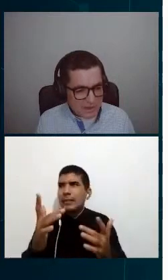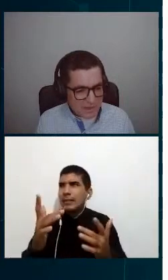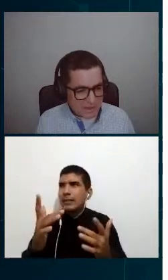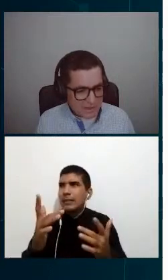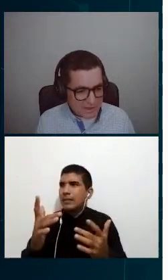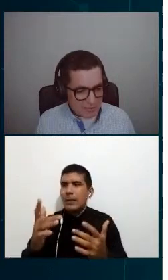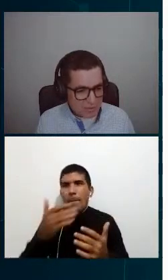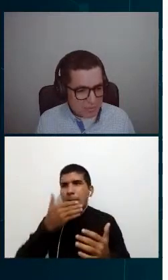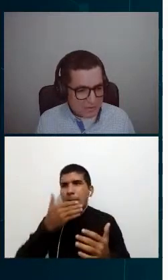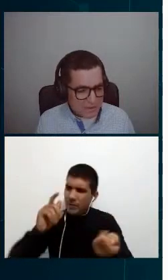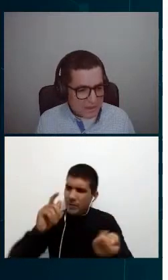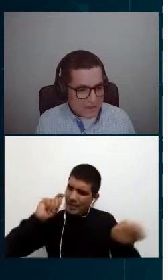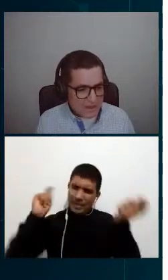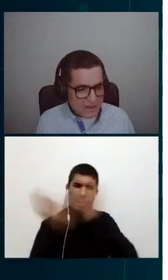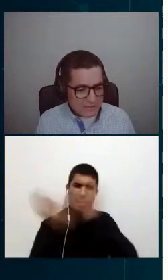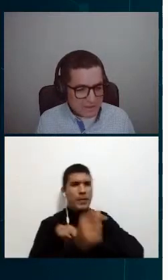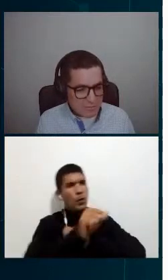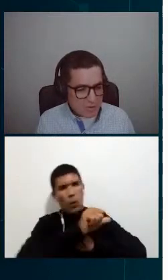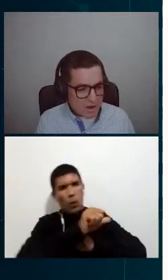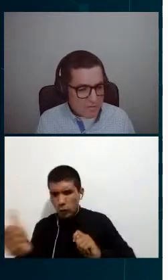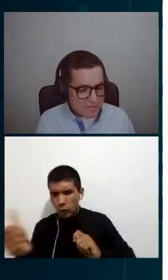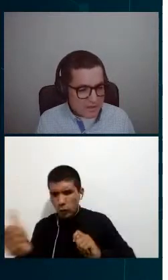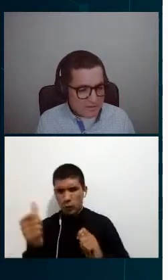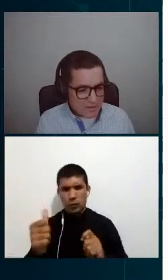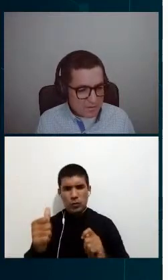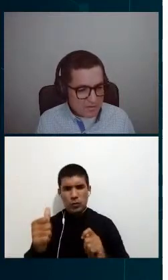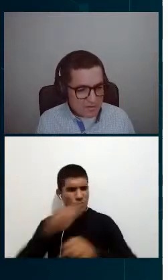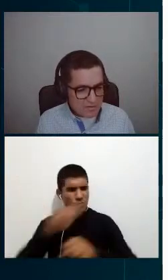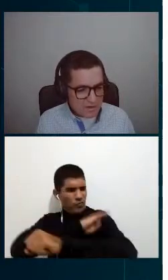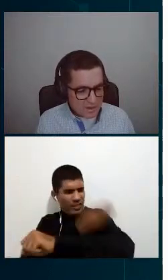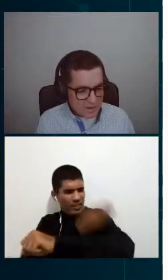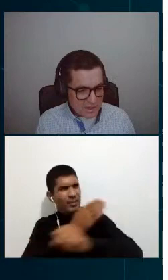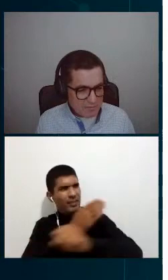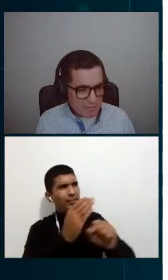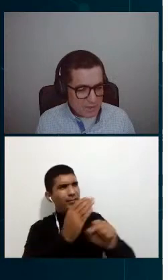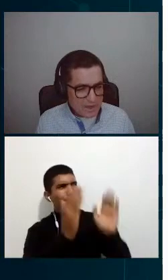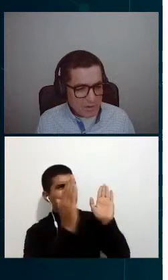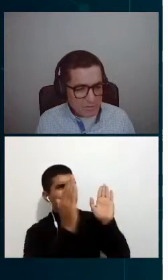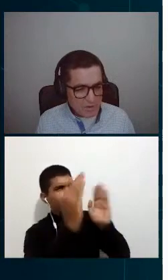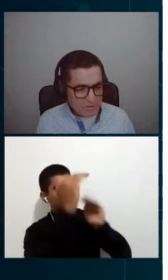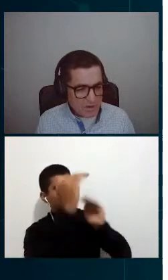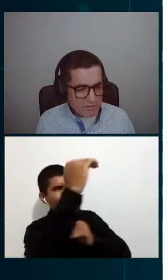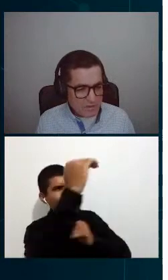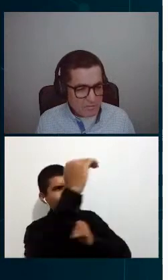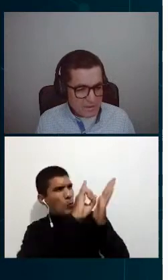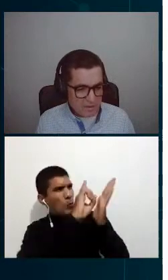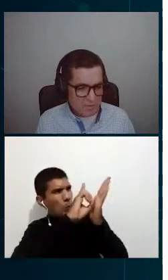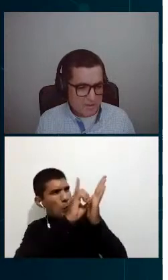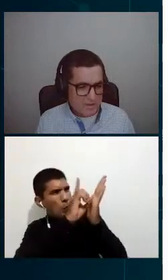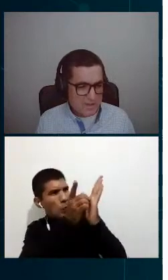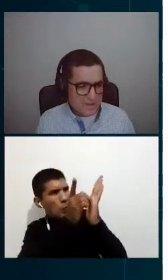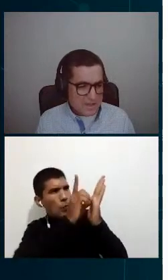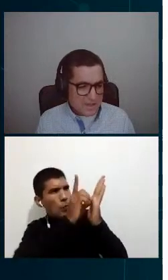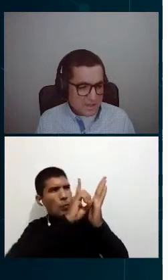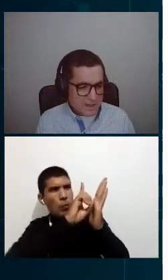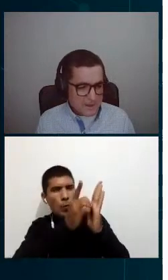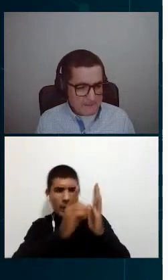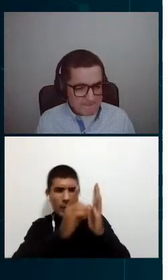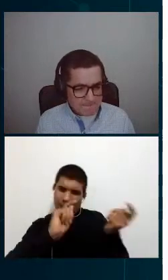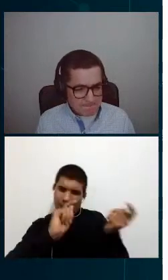poder suspender temporalmente el servicio y poder ejecutar los cambios de medidor, ¿verdad?